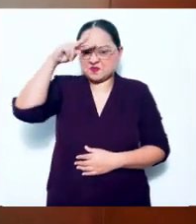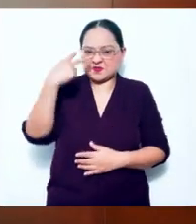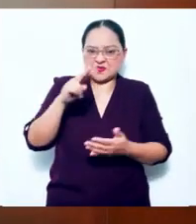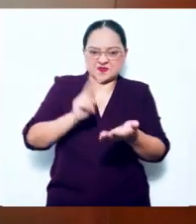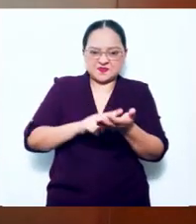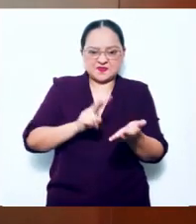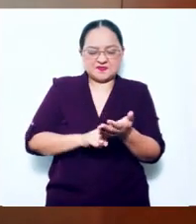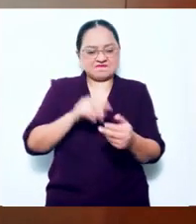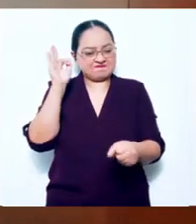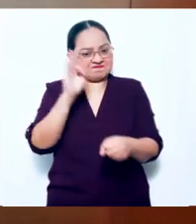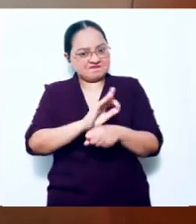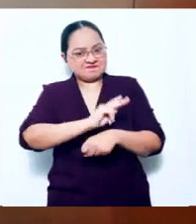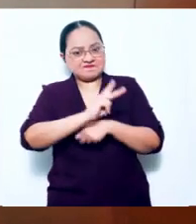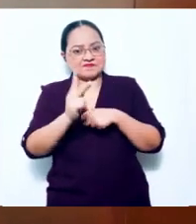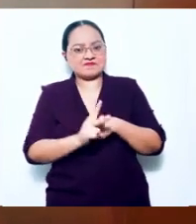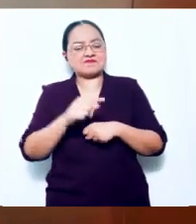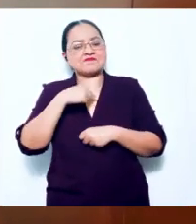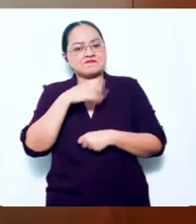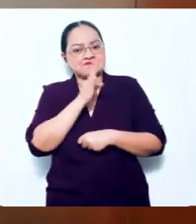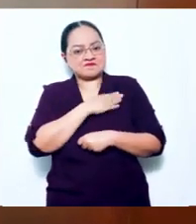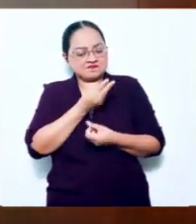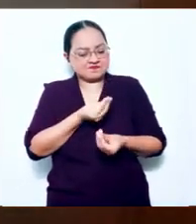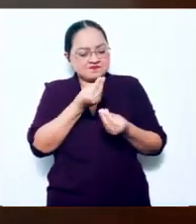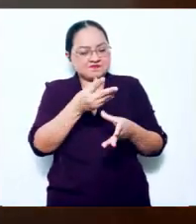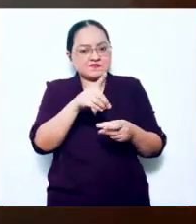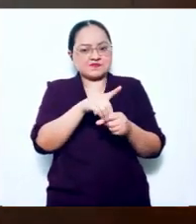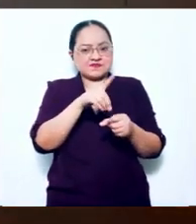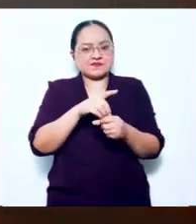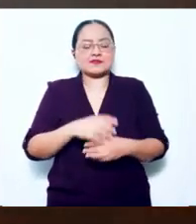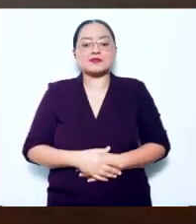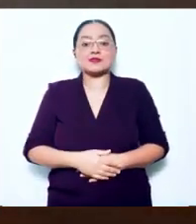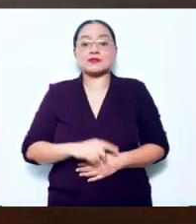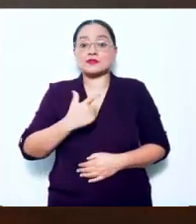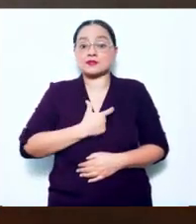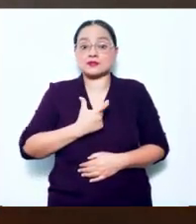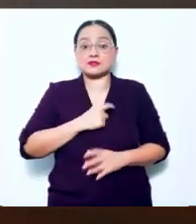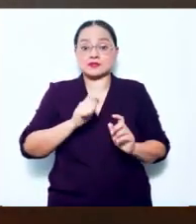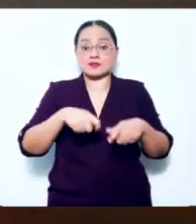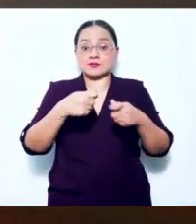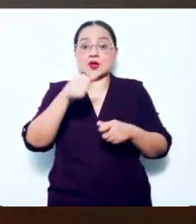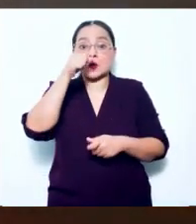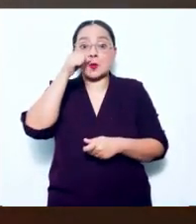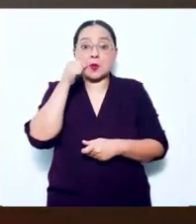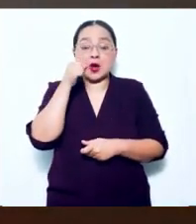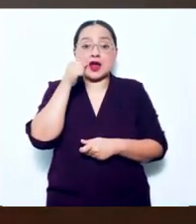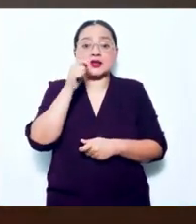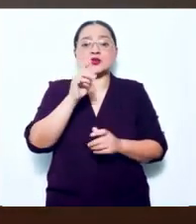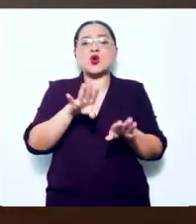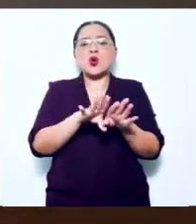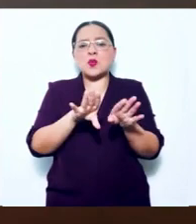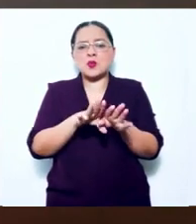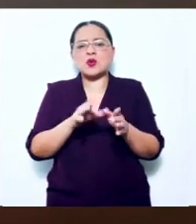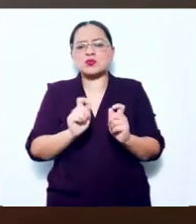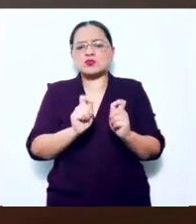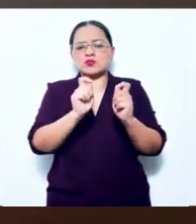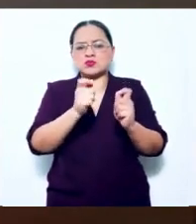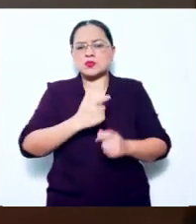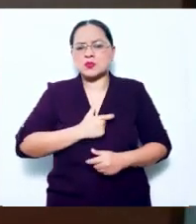Mexicano, patriota, altruista. ¿Qué fue lo que te hizo merecedor de la medalla Benito Juárez de la UGED?